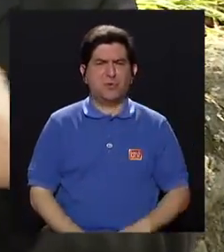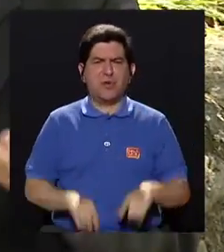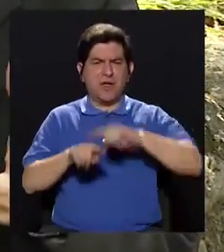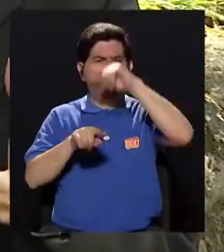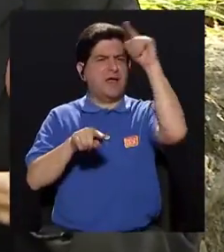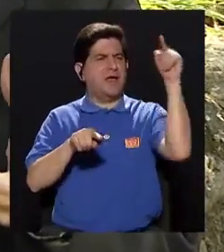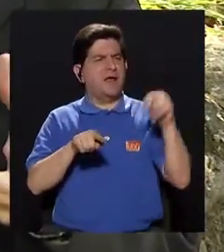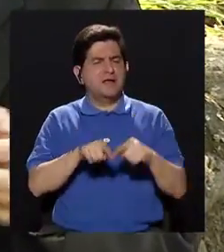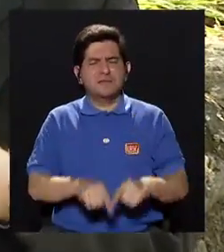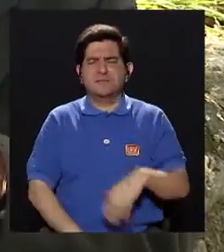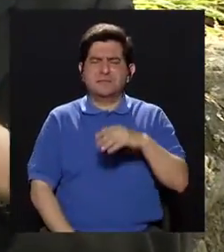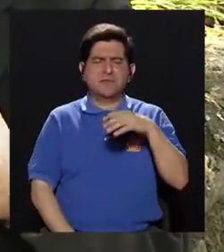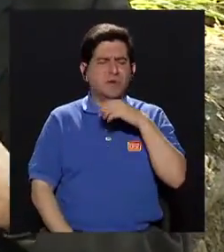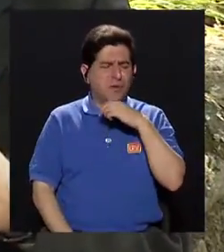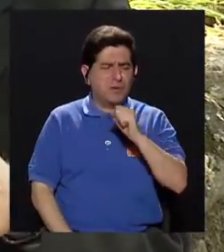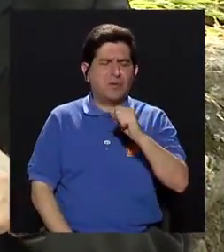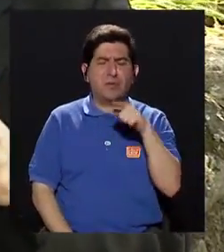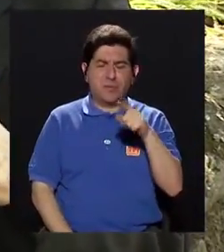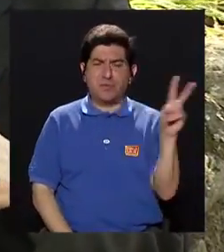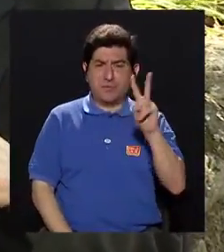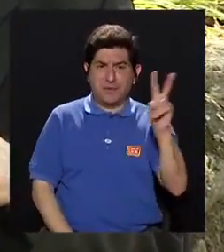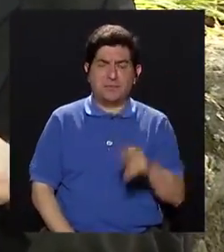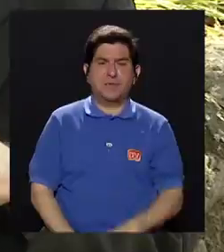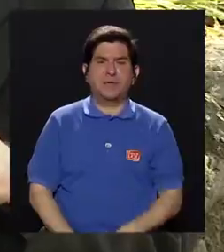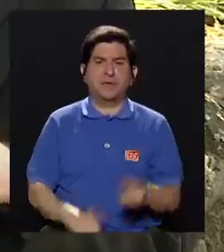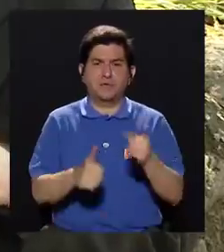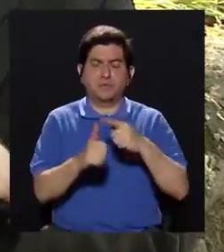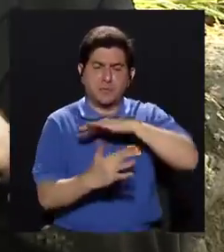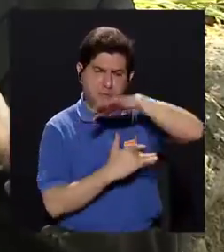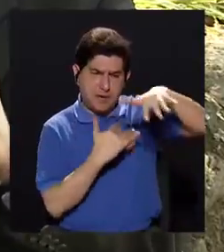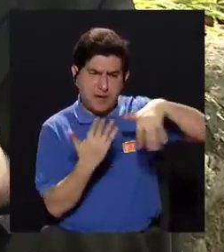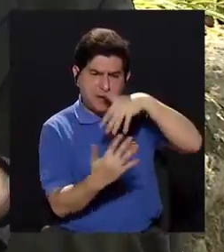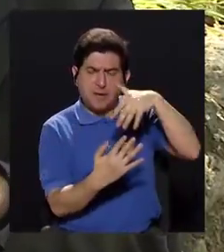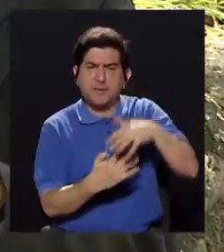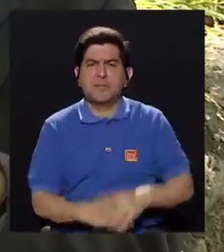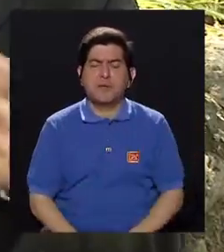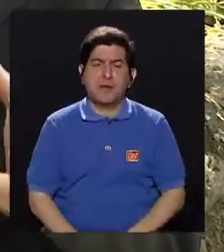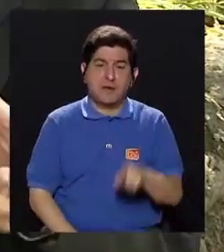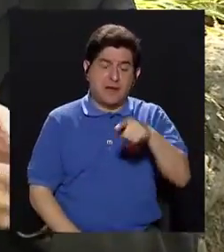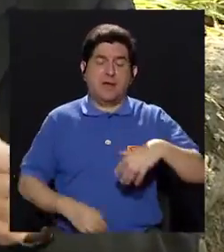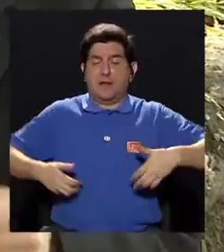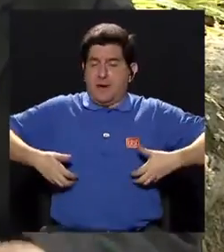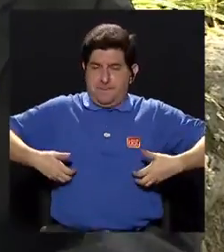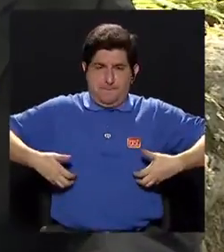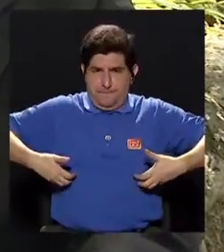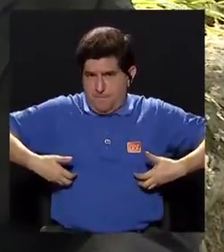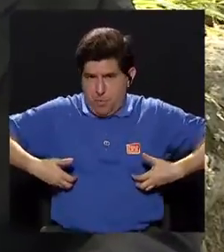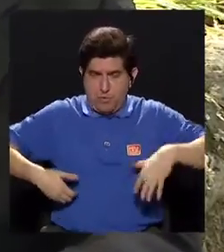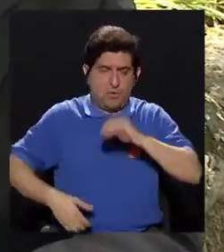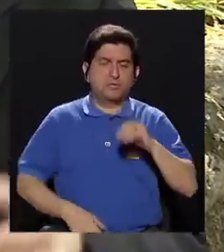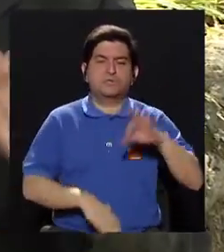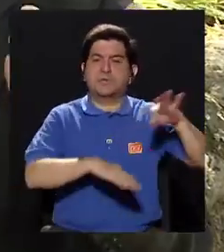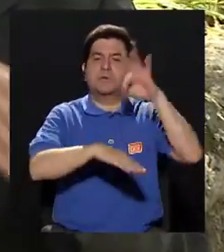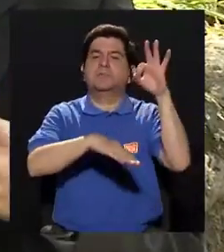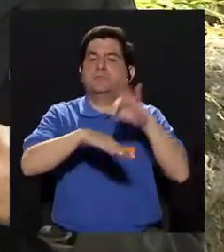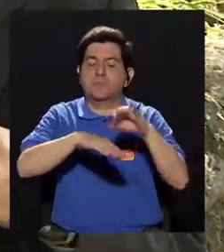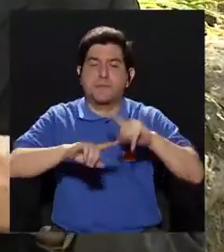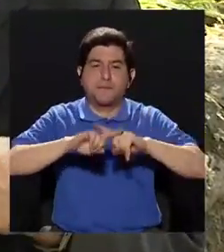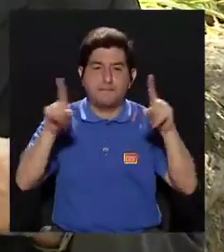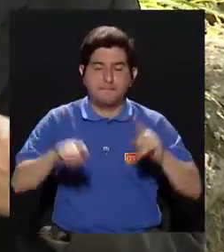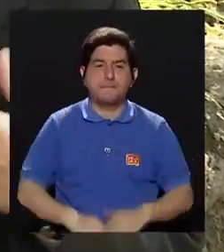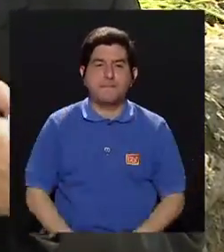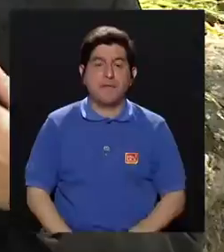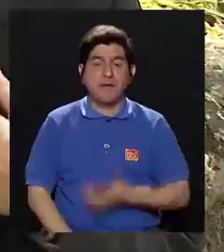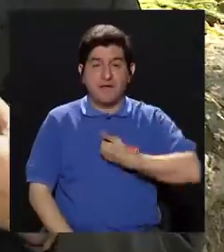estos virus, uno se da cuenta que las primeras interacciones se dieron entre primates, entre monos y mosquitos, pero en la escala